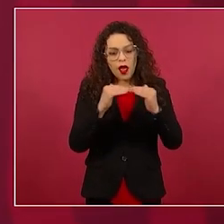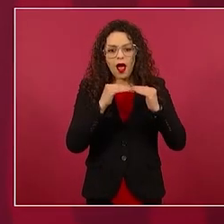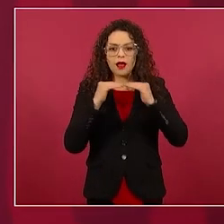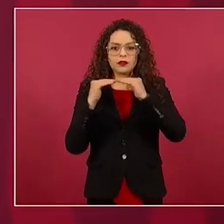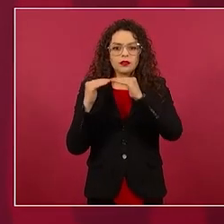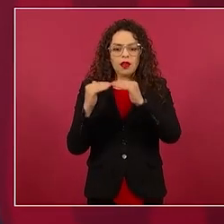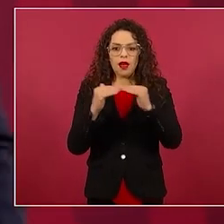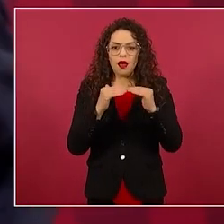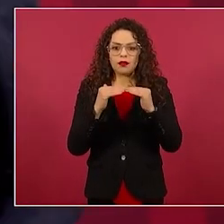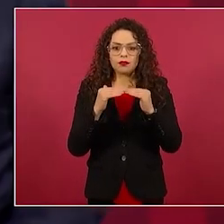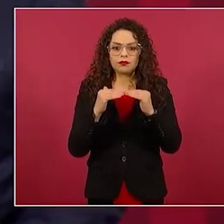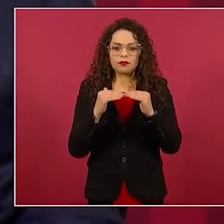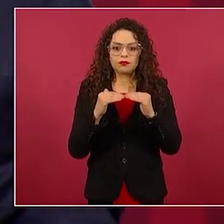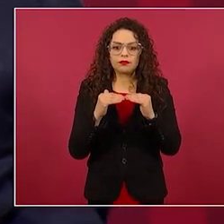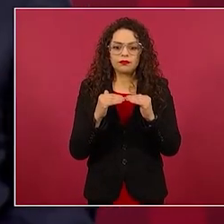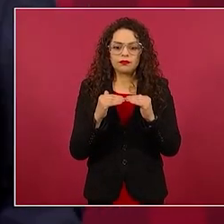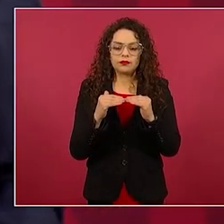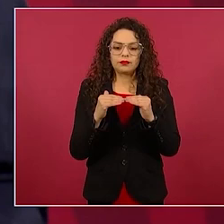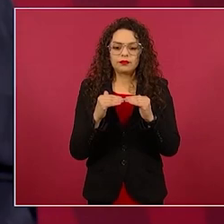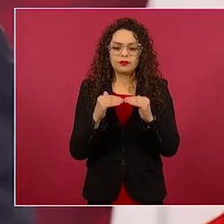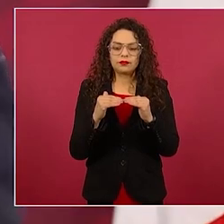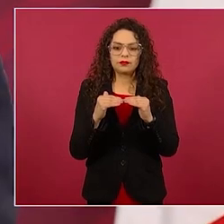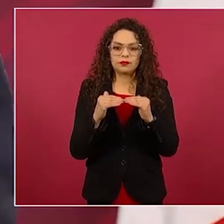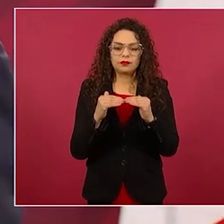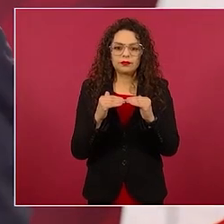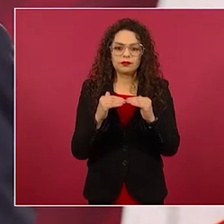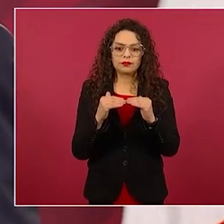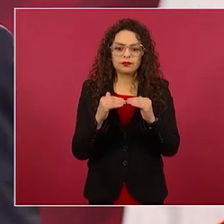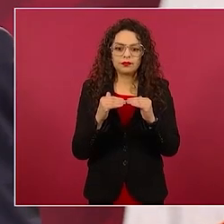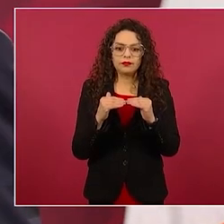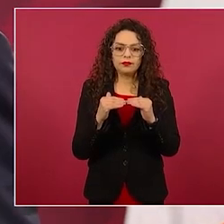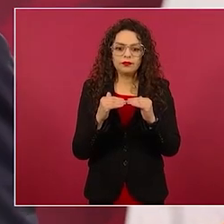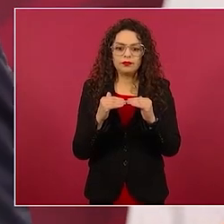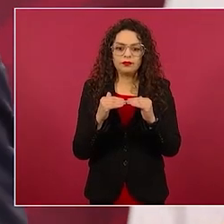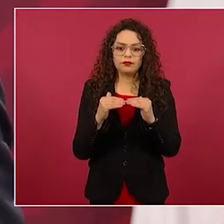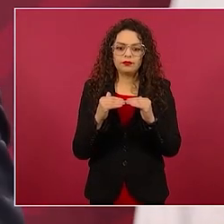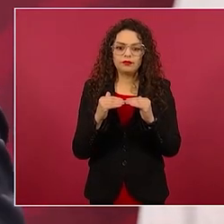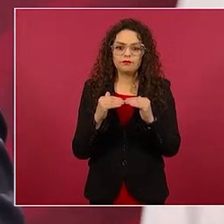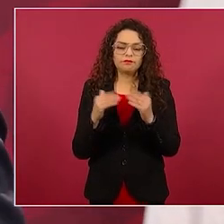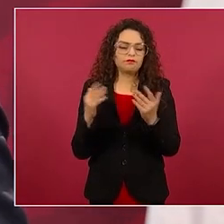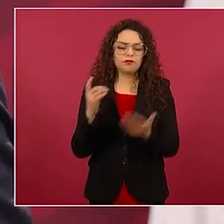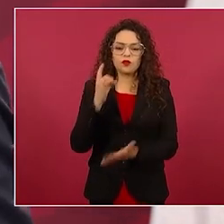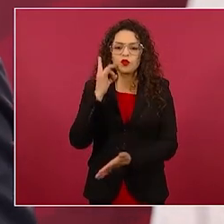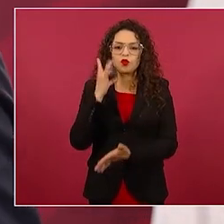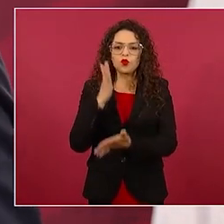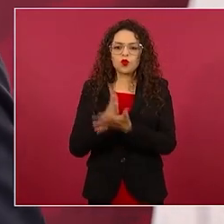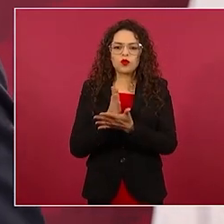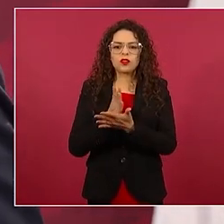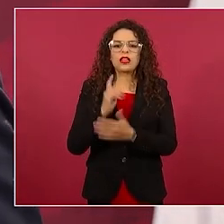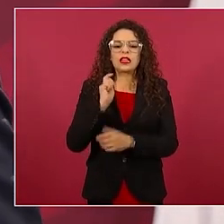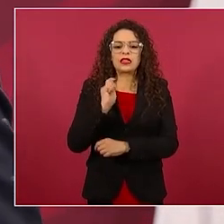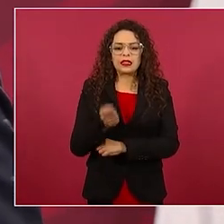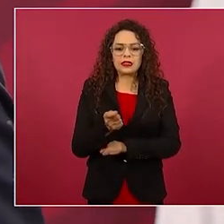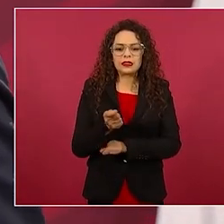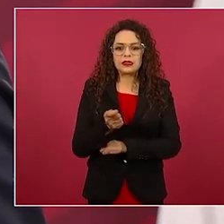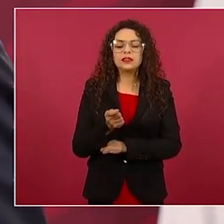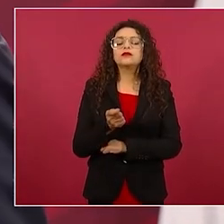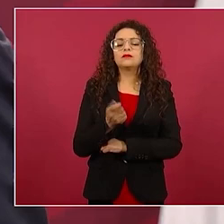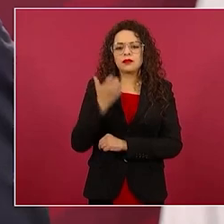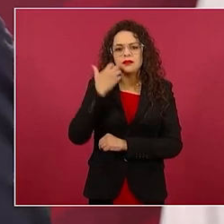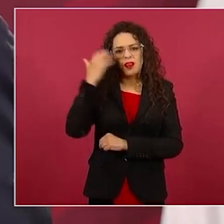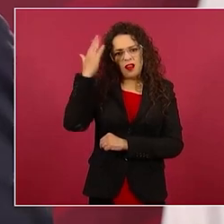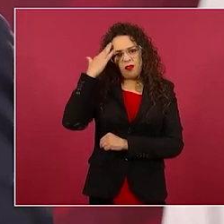sino que se tuviese un sistema político oligárquico.